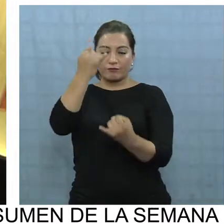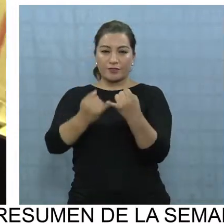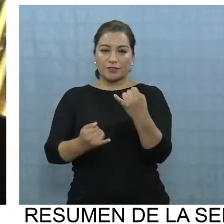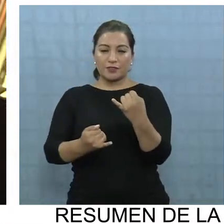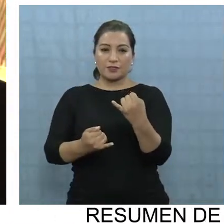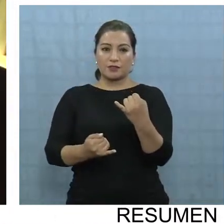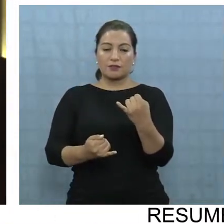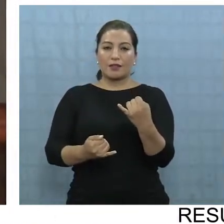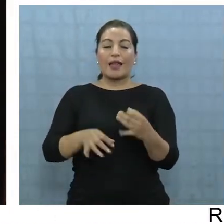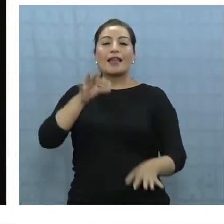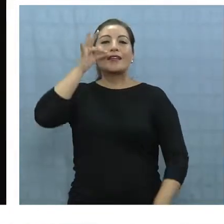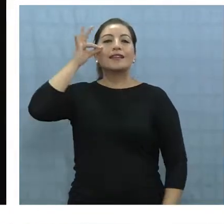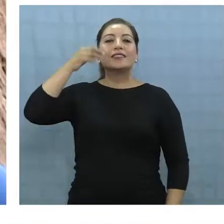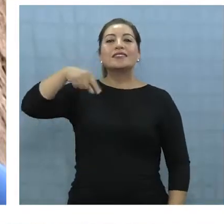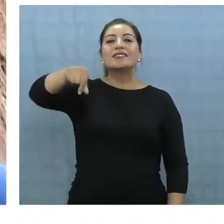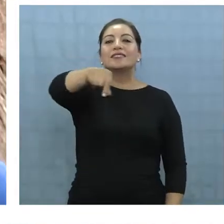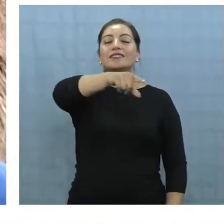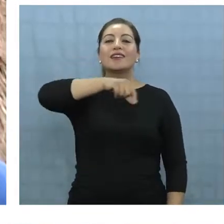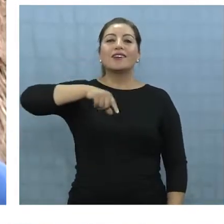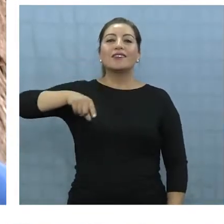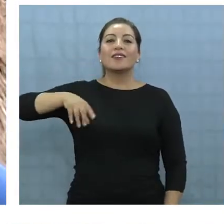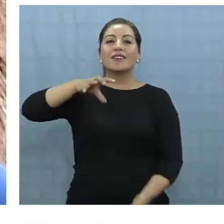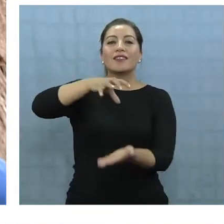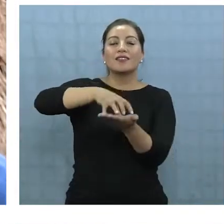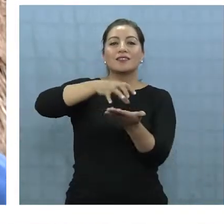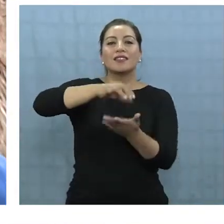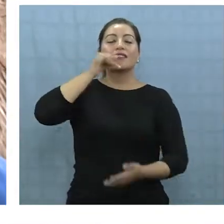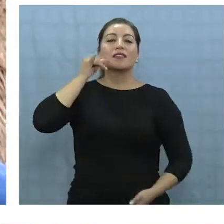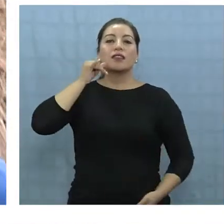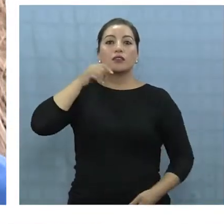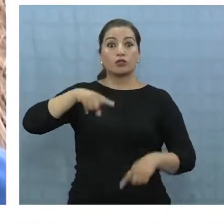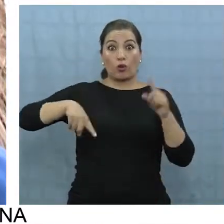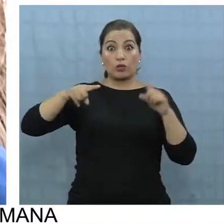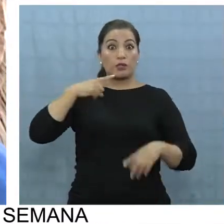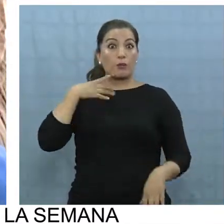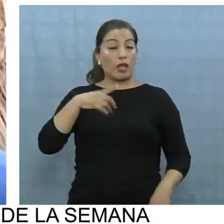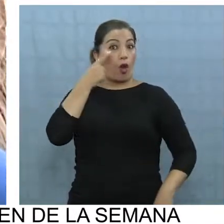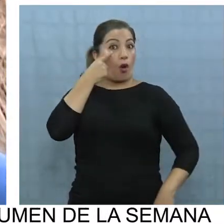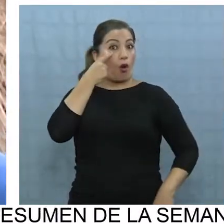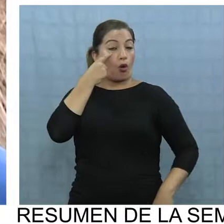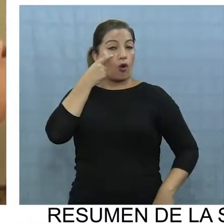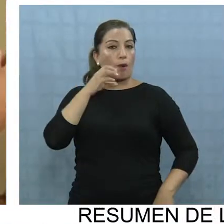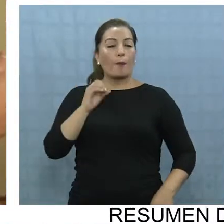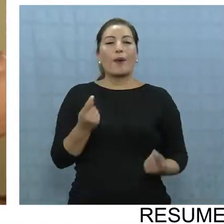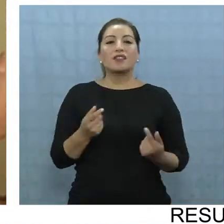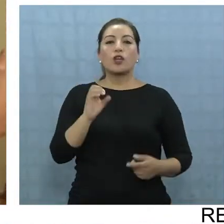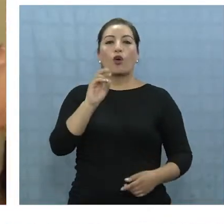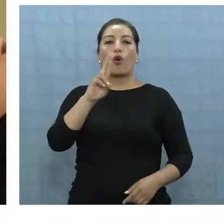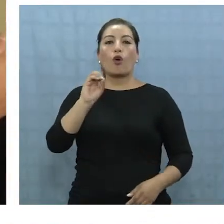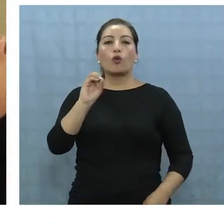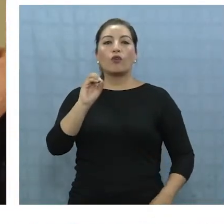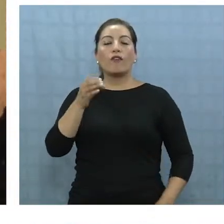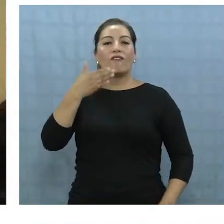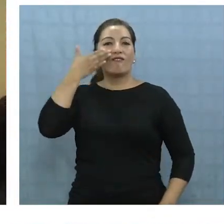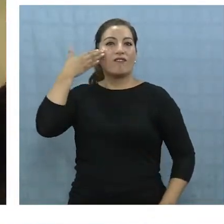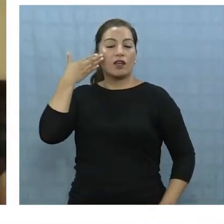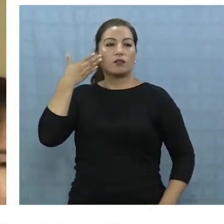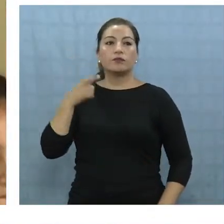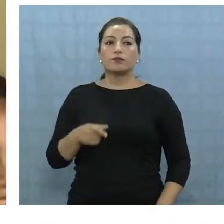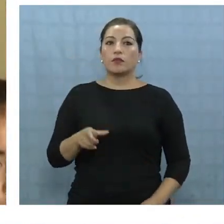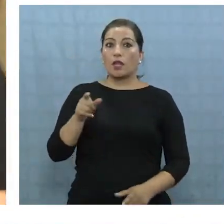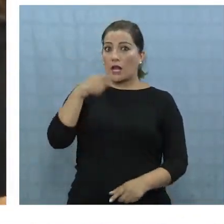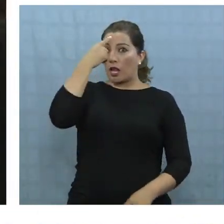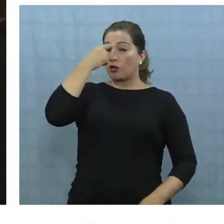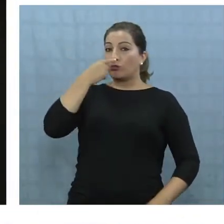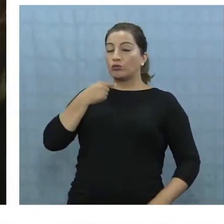con lo que fue el salitre para nuestra región, cosa importante, ojo que era el oro blanco. En el Museo Regional los